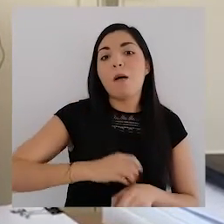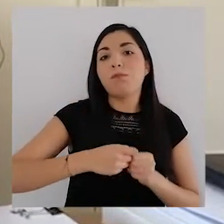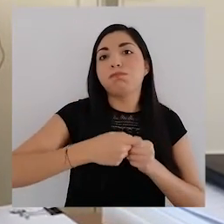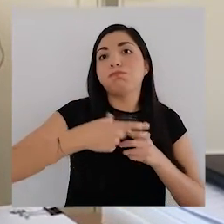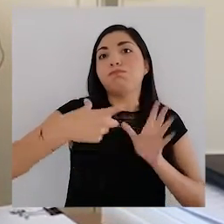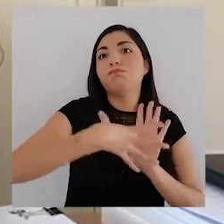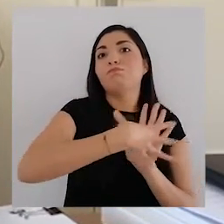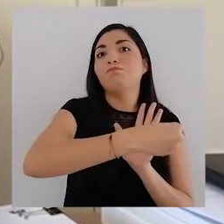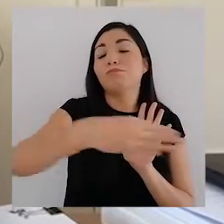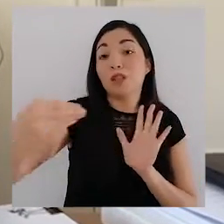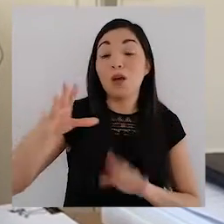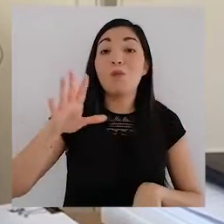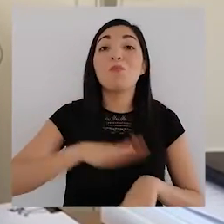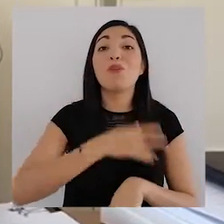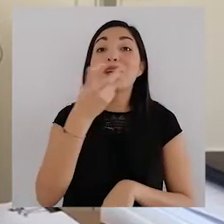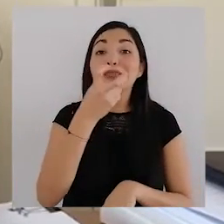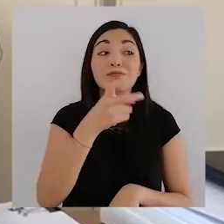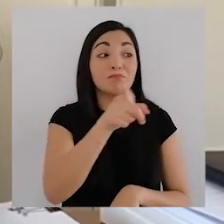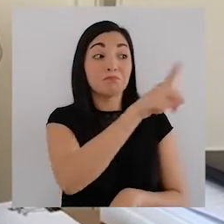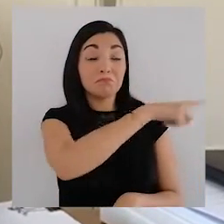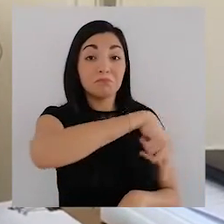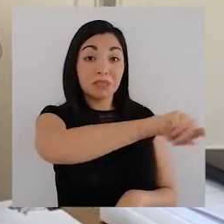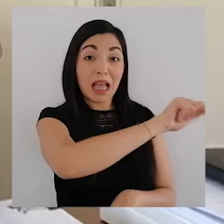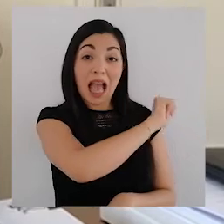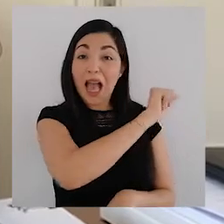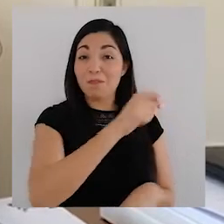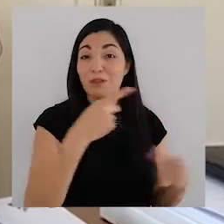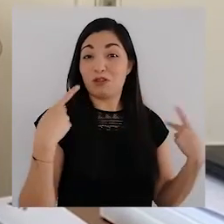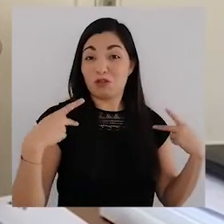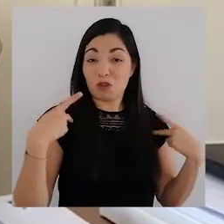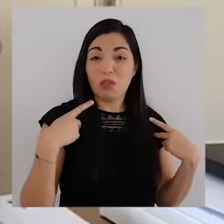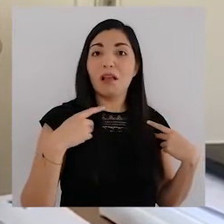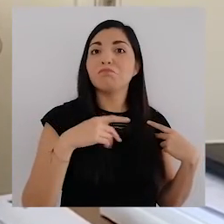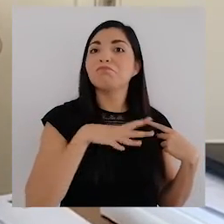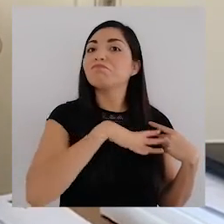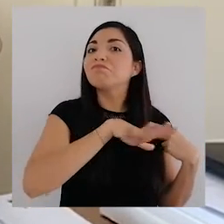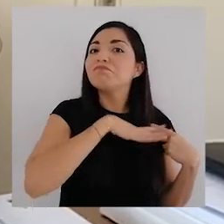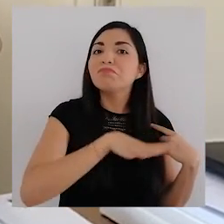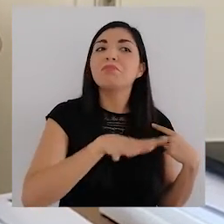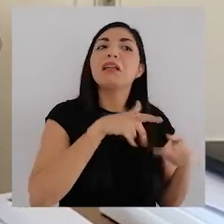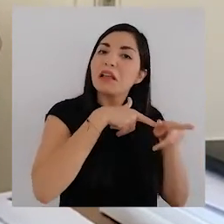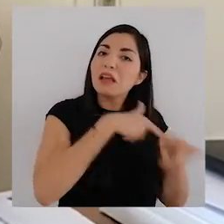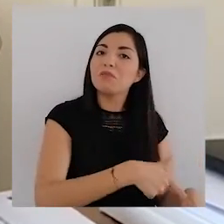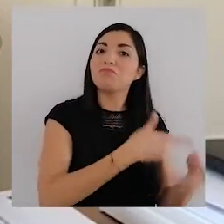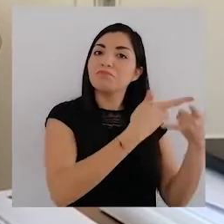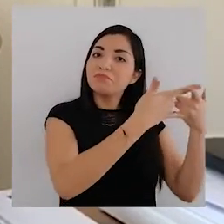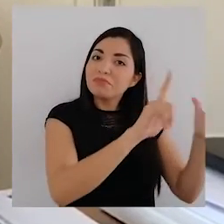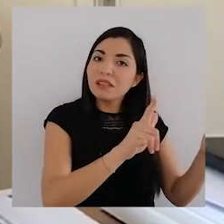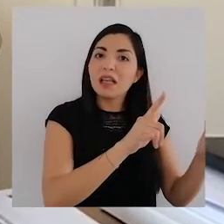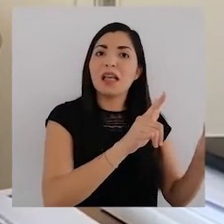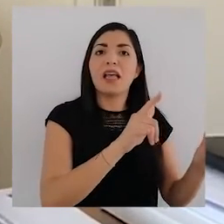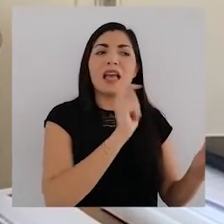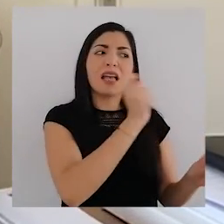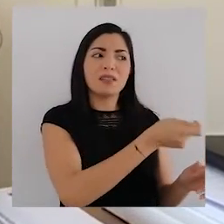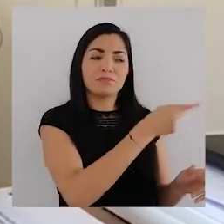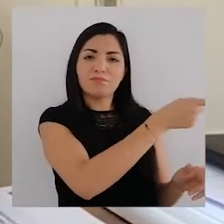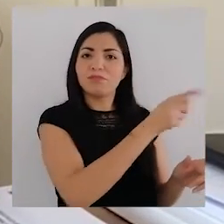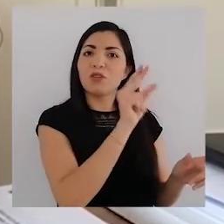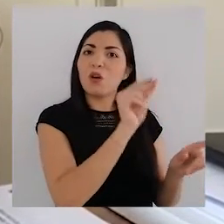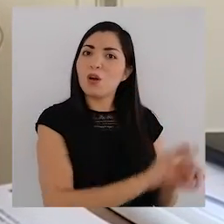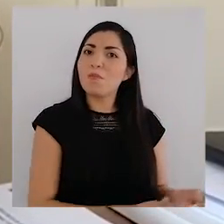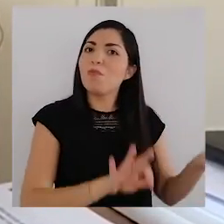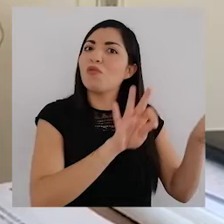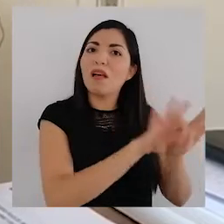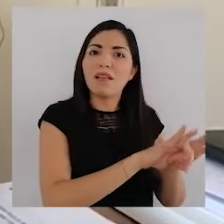eso a los comerciantes que no han sido solidarios, a quienes todavía no cierran su negocio si no es de los que son considerados esenciales,